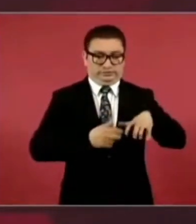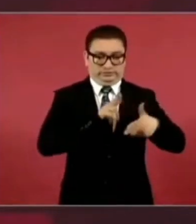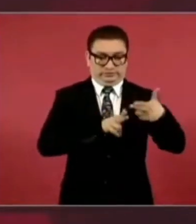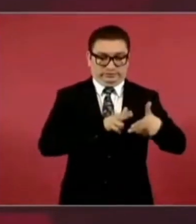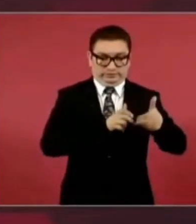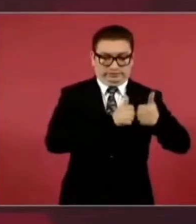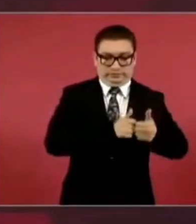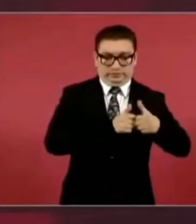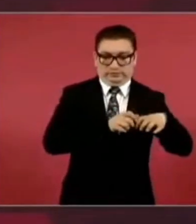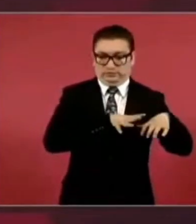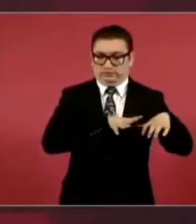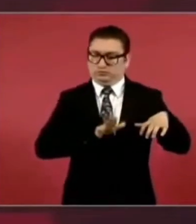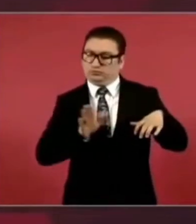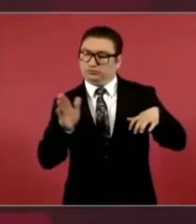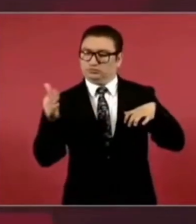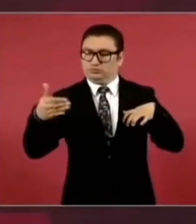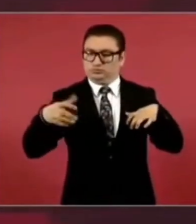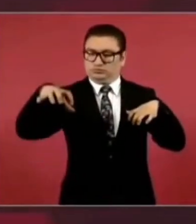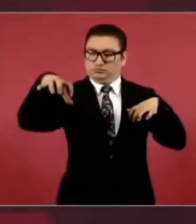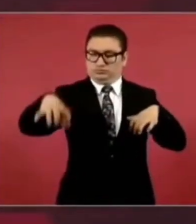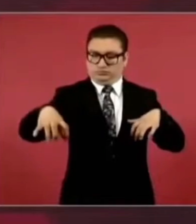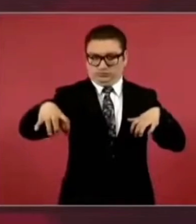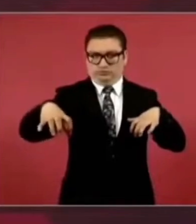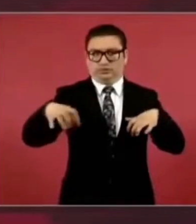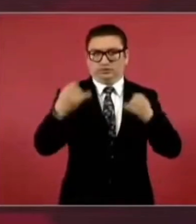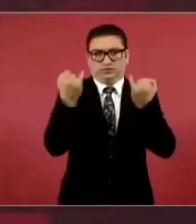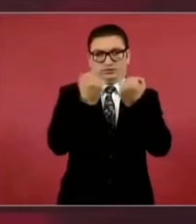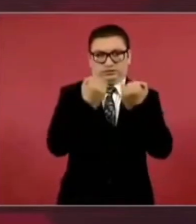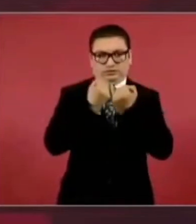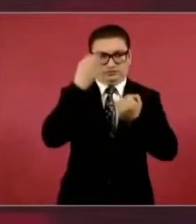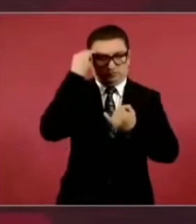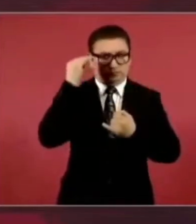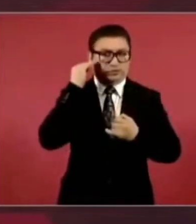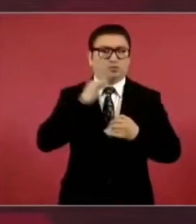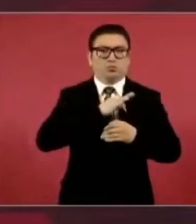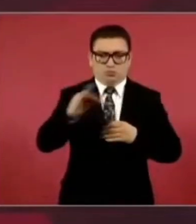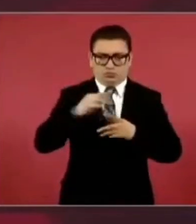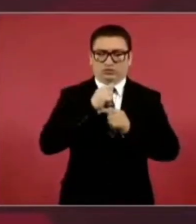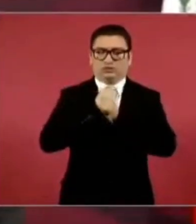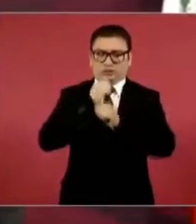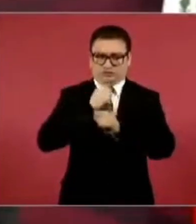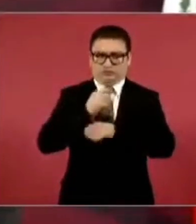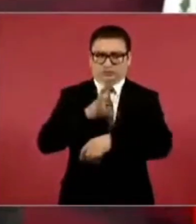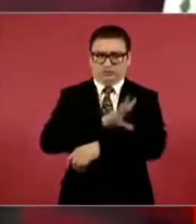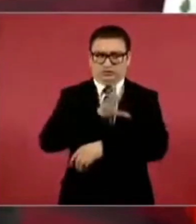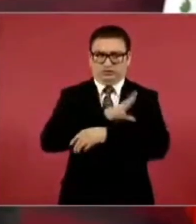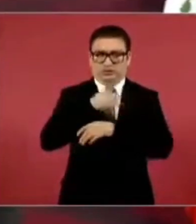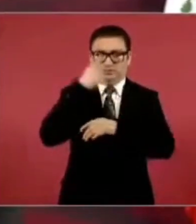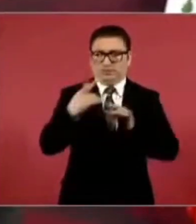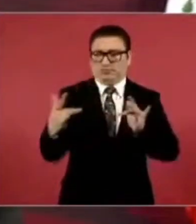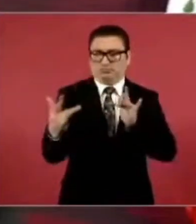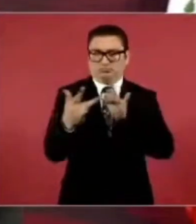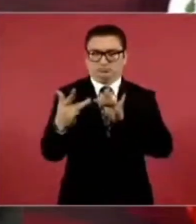en el caso de Mérida va haber un transporte eléctrico para comunicar